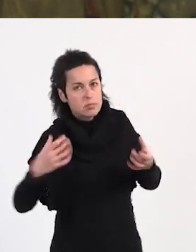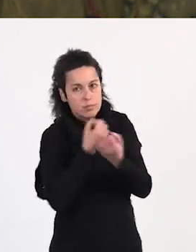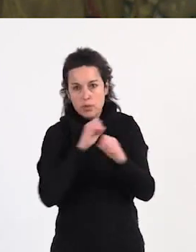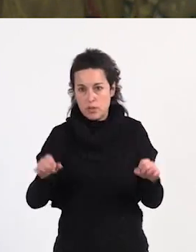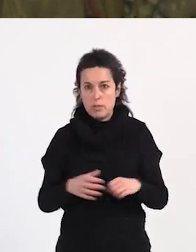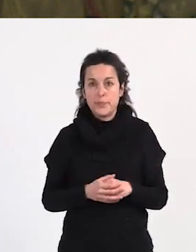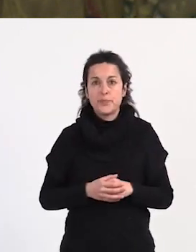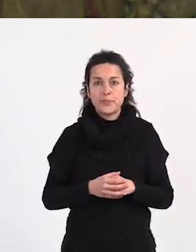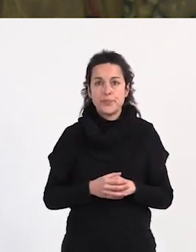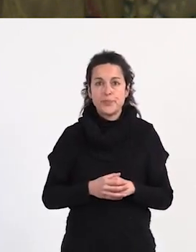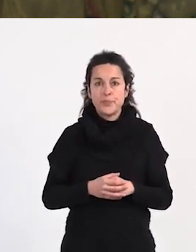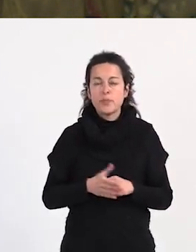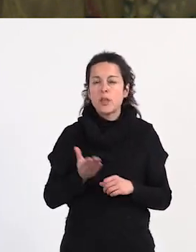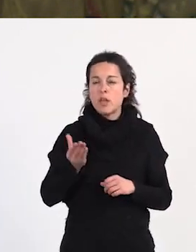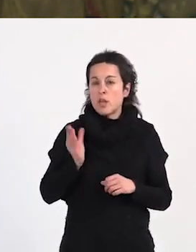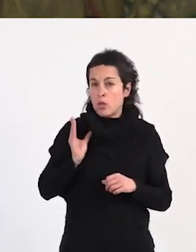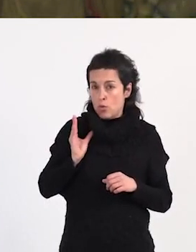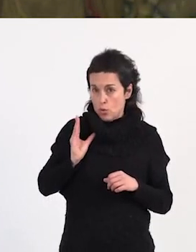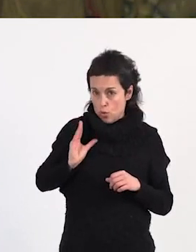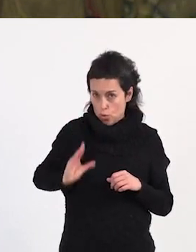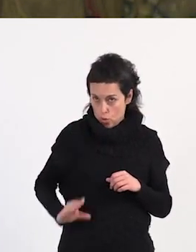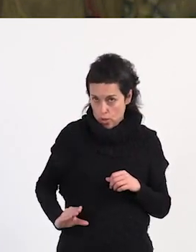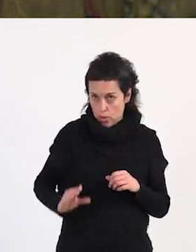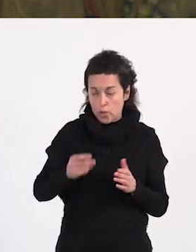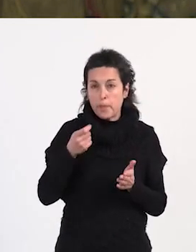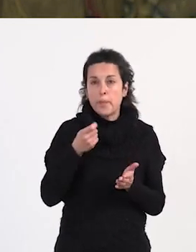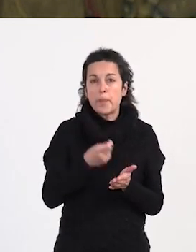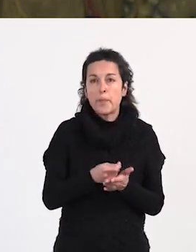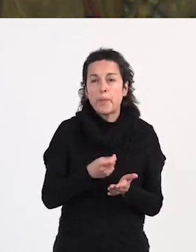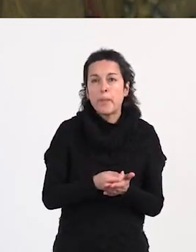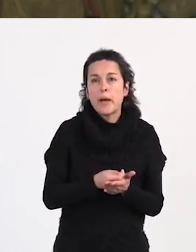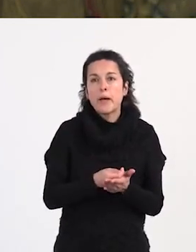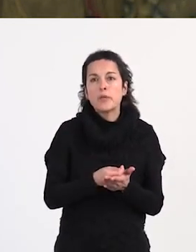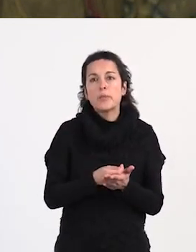sueldos que vienen, que son pagados mismo